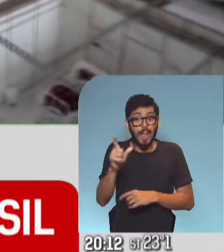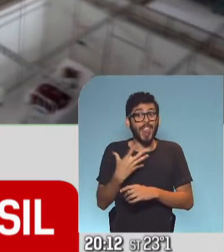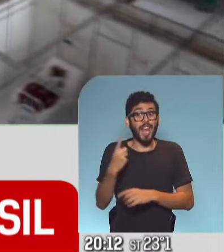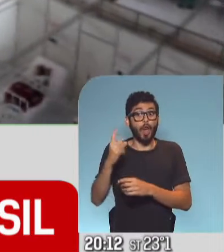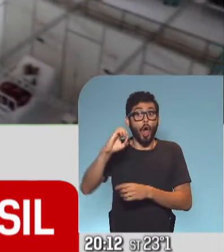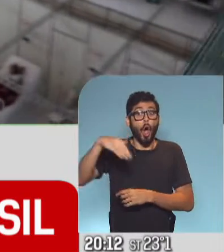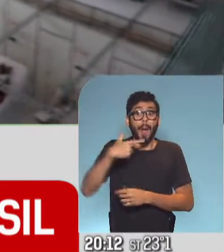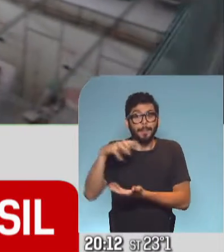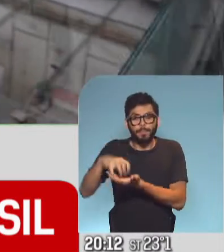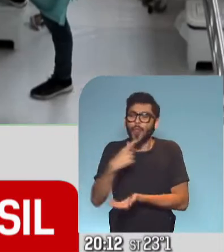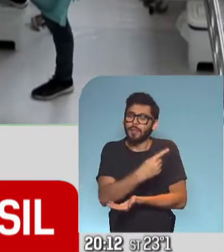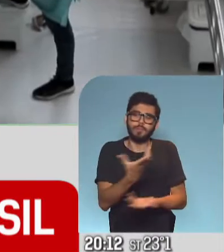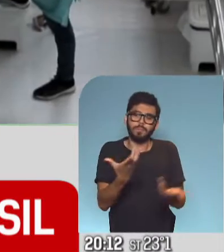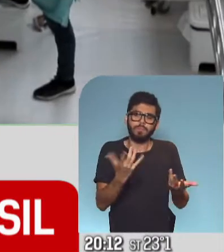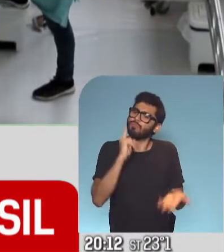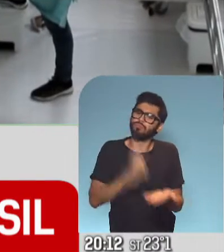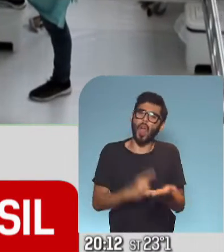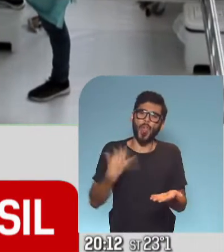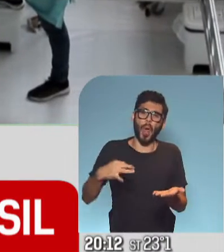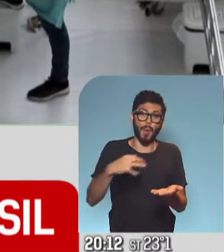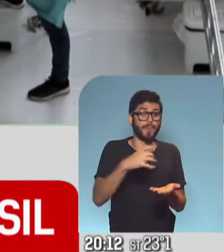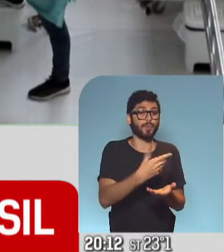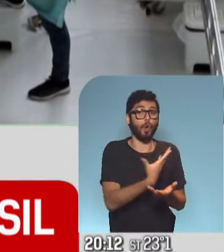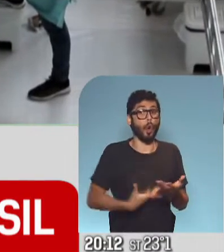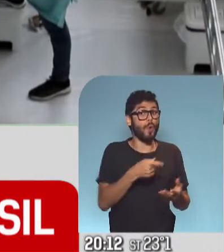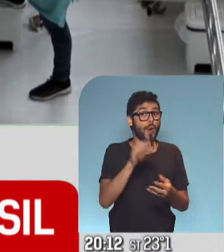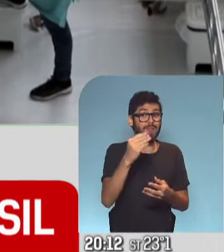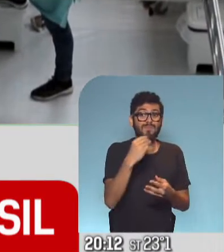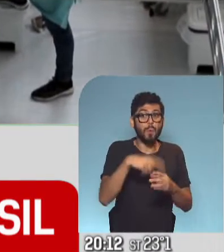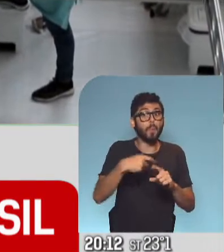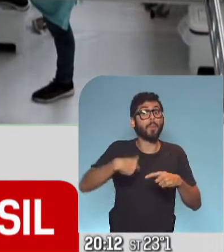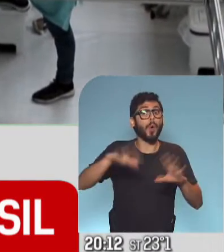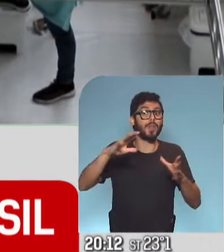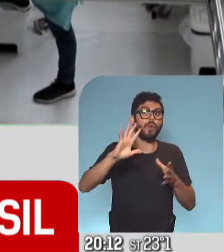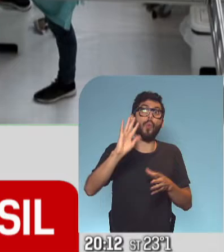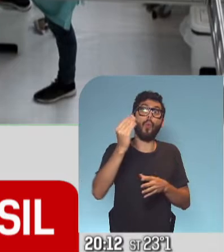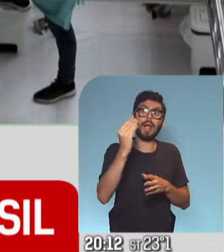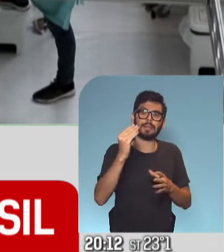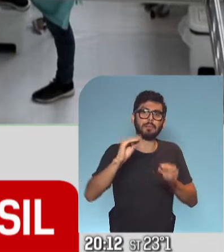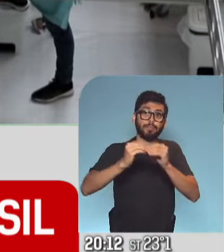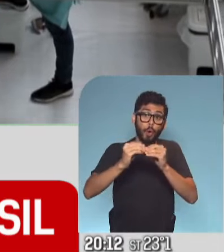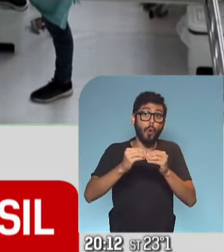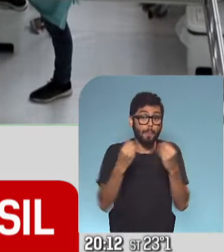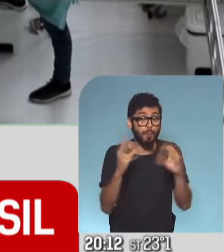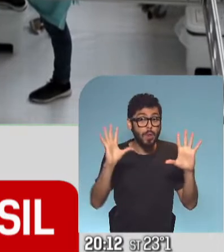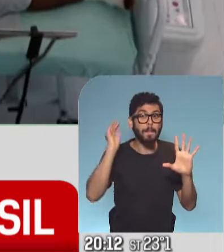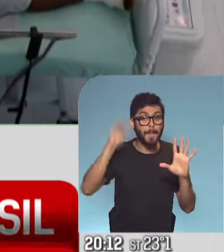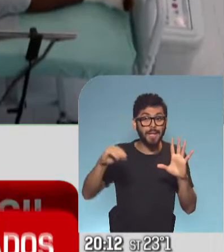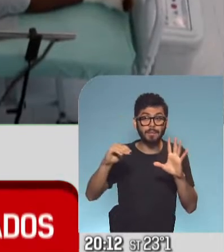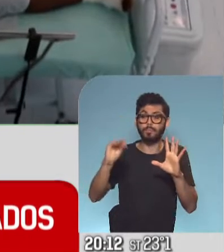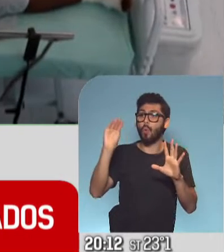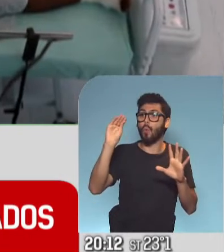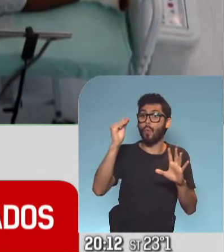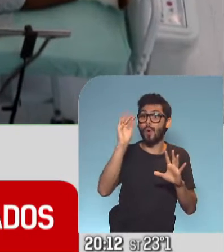al gobierno brasileño? Porque esto puede tener efectos no solamente fronteras adentro, como vos bien decías, sino alrededor de